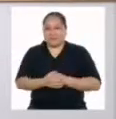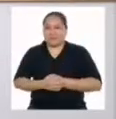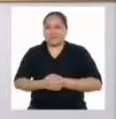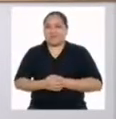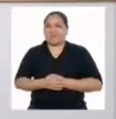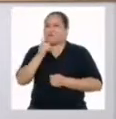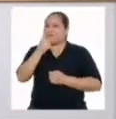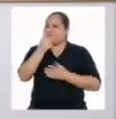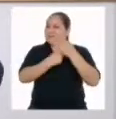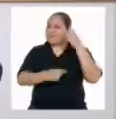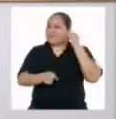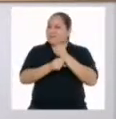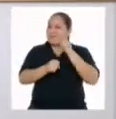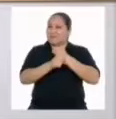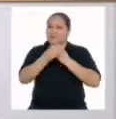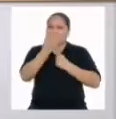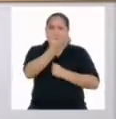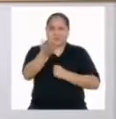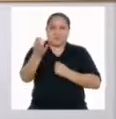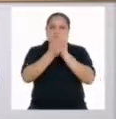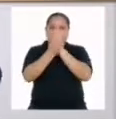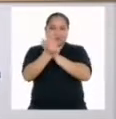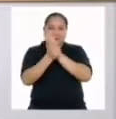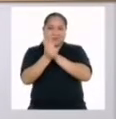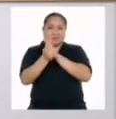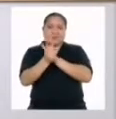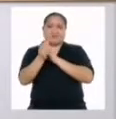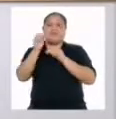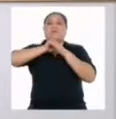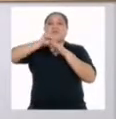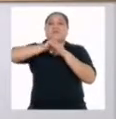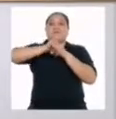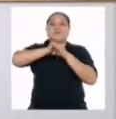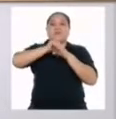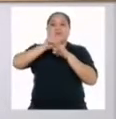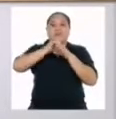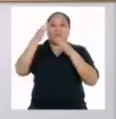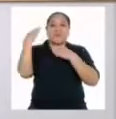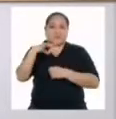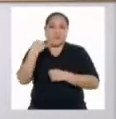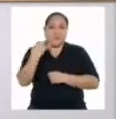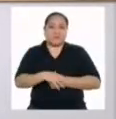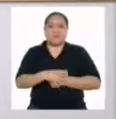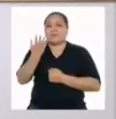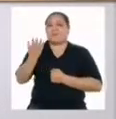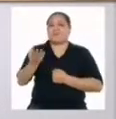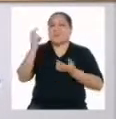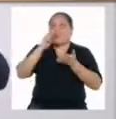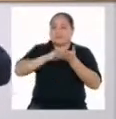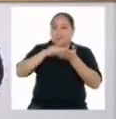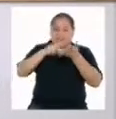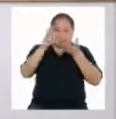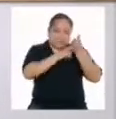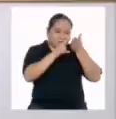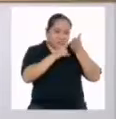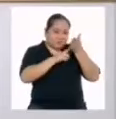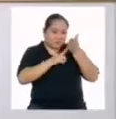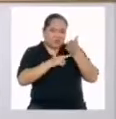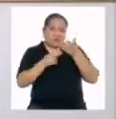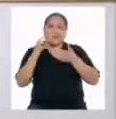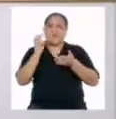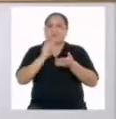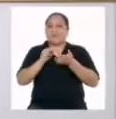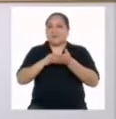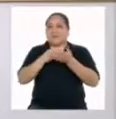camino, tengan confianza en sus habilidades y practiquen siempre. Mientras más lean y